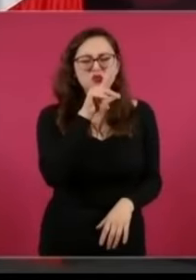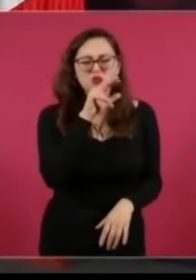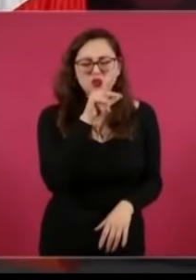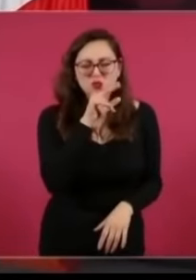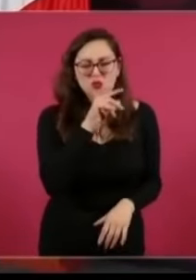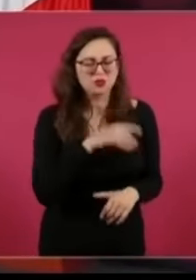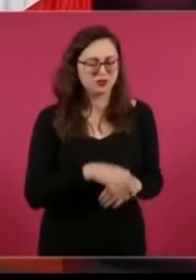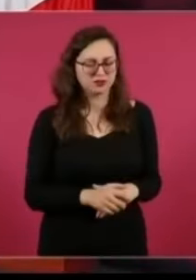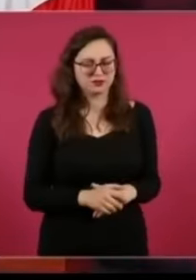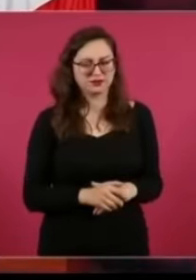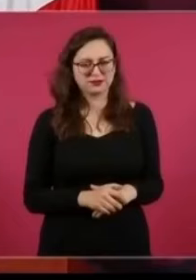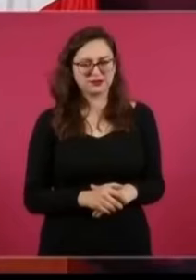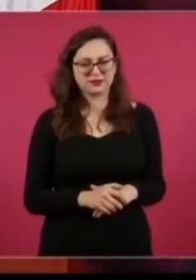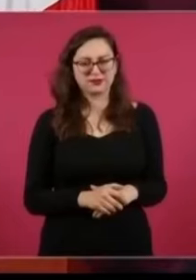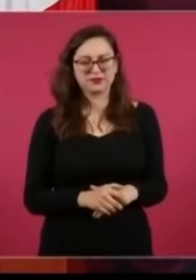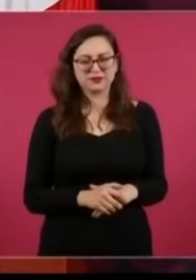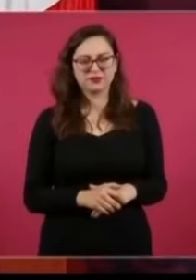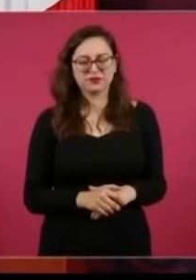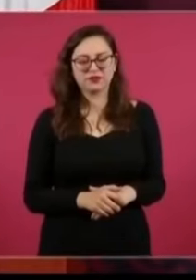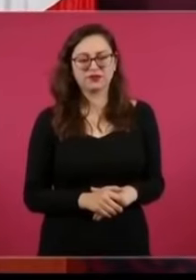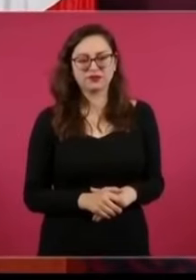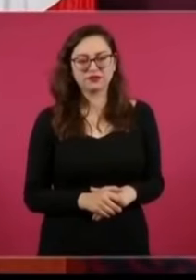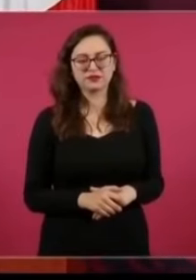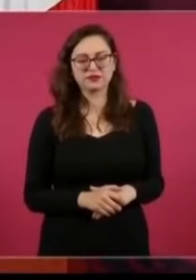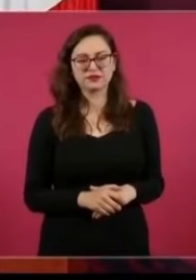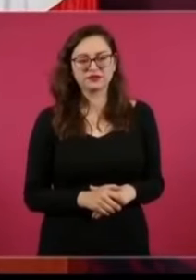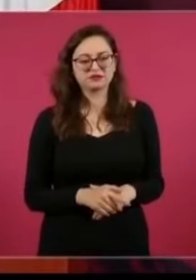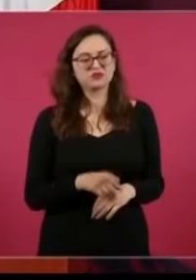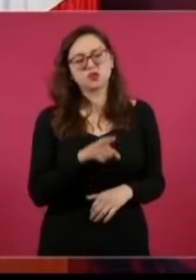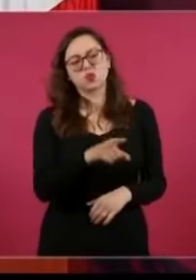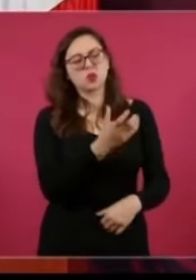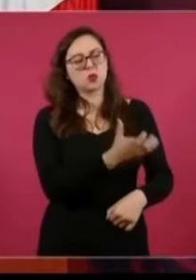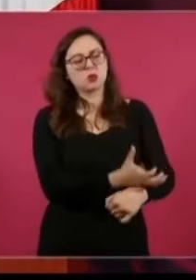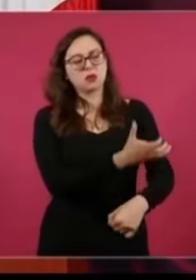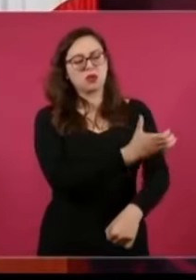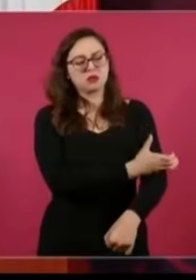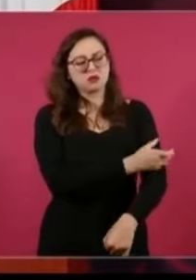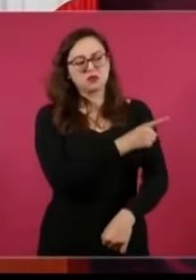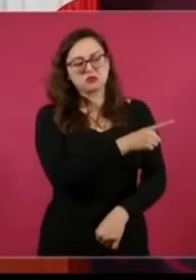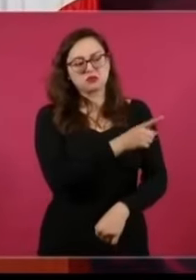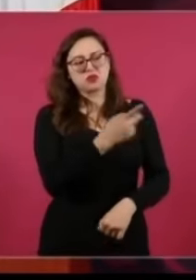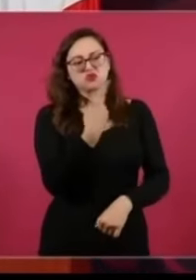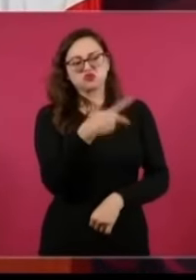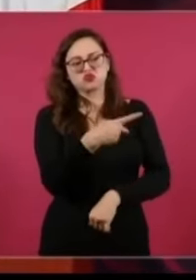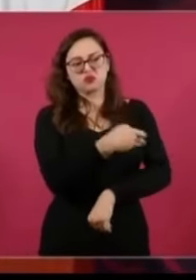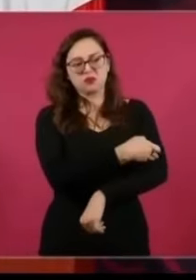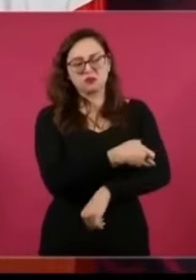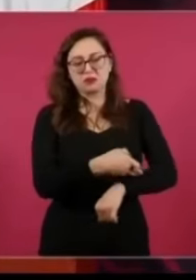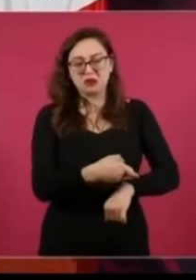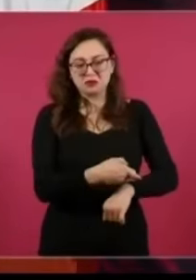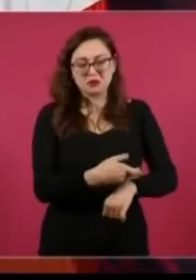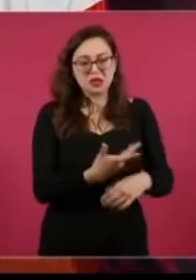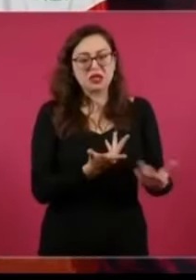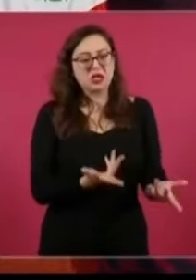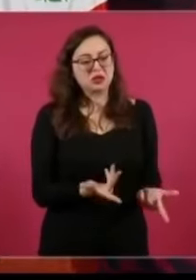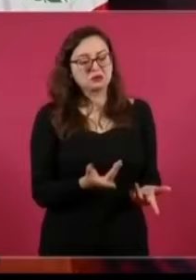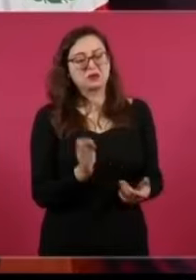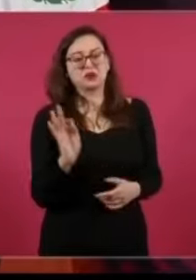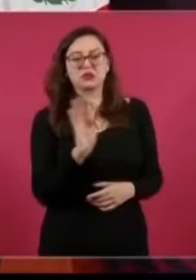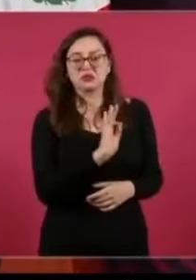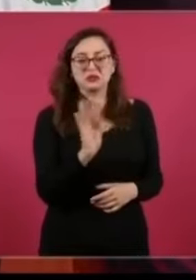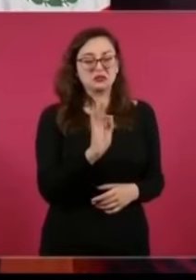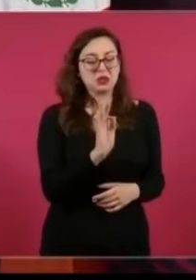relación de datos personales. Nosotros, de manera individual, todos aquellos que se hayan sentido afectados tomarán una acción